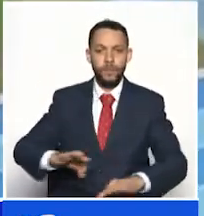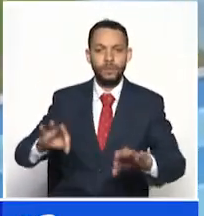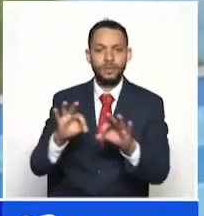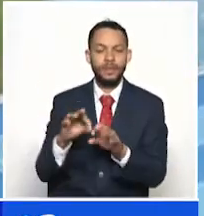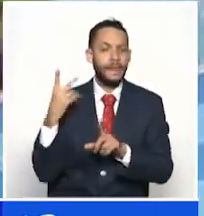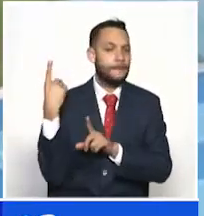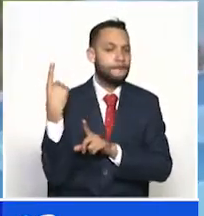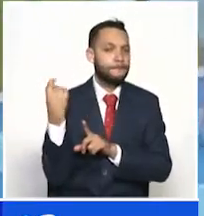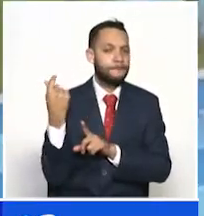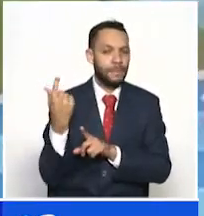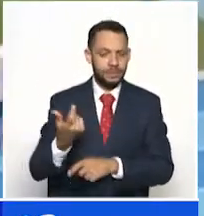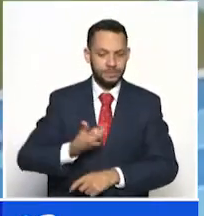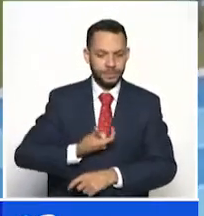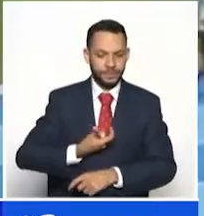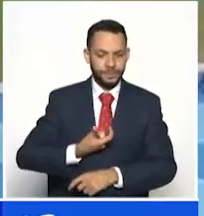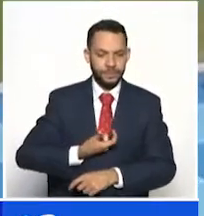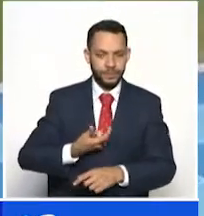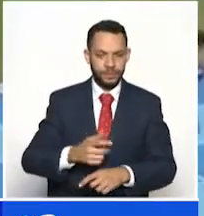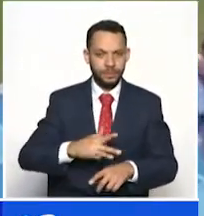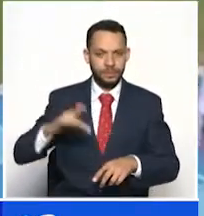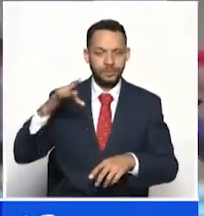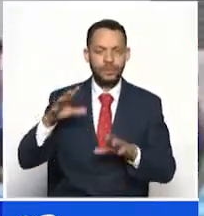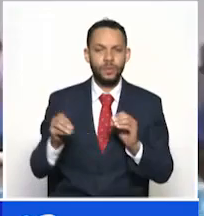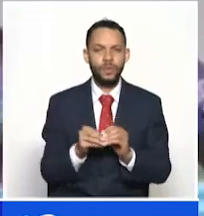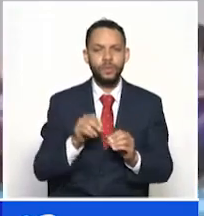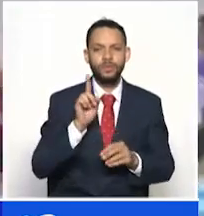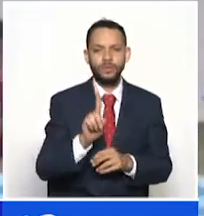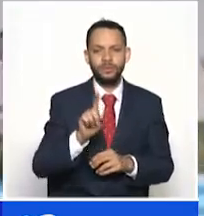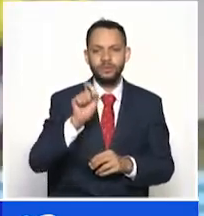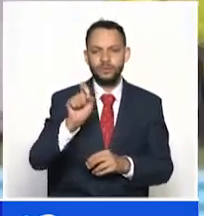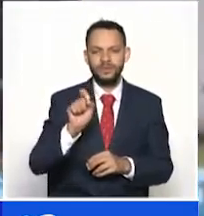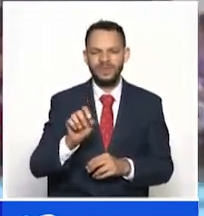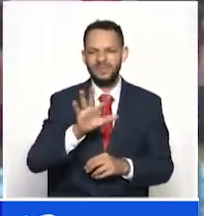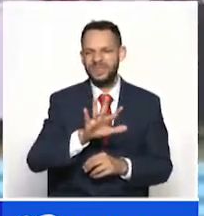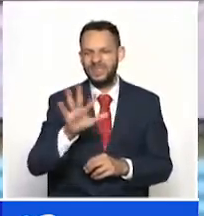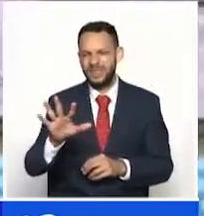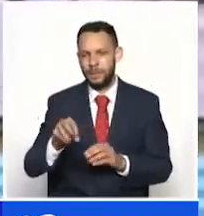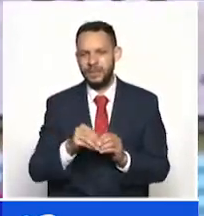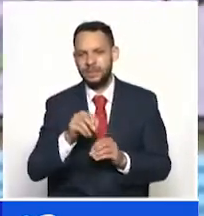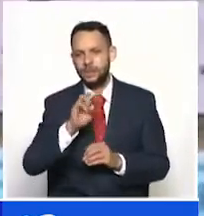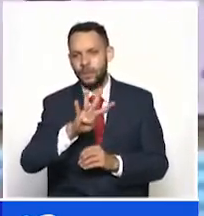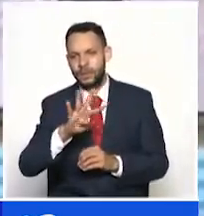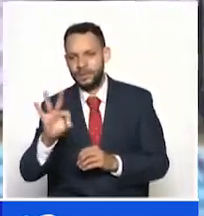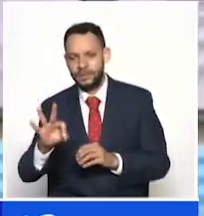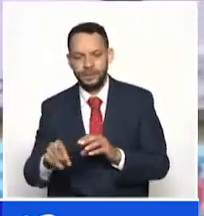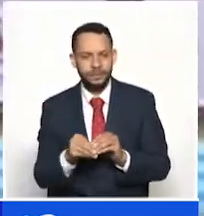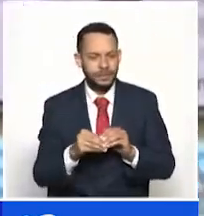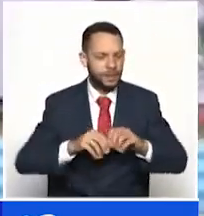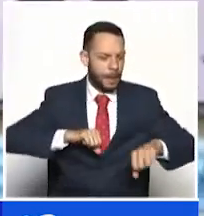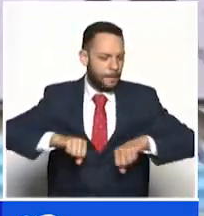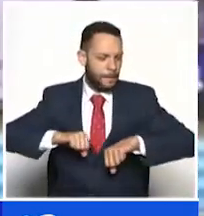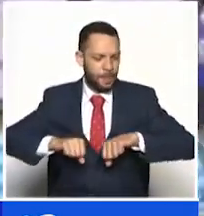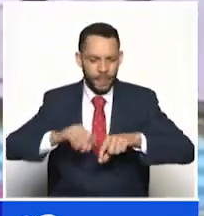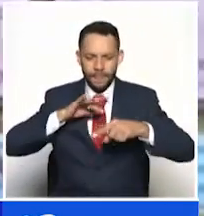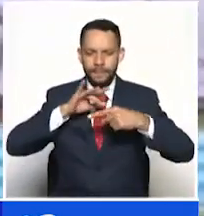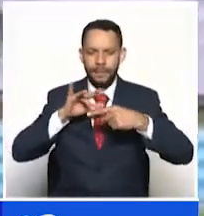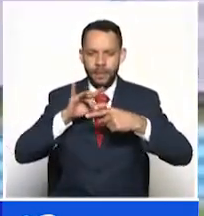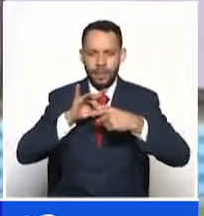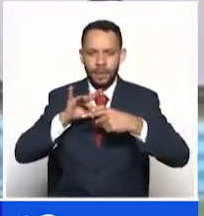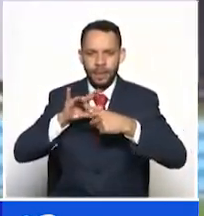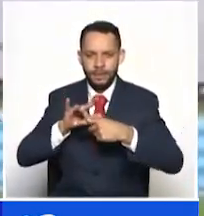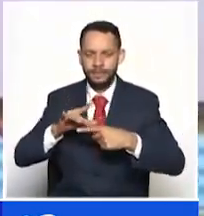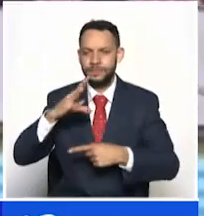con un tiempo de unos 55-43 Durante el segundo semestre de este año son varias las competencias donde los atletas